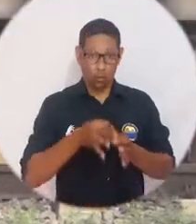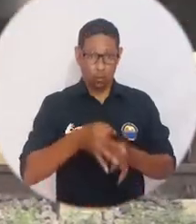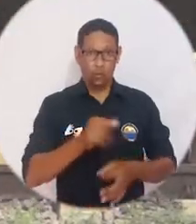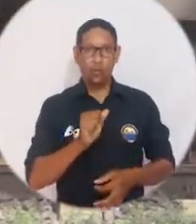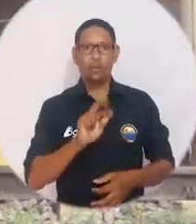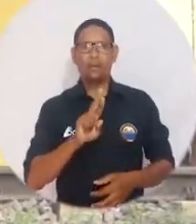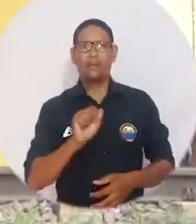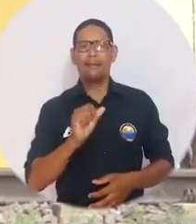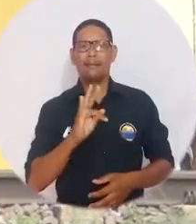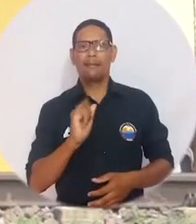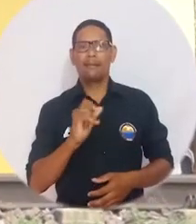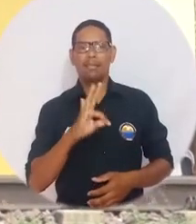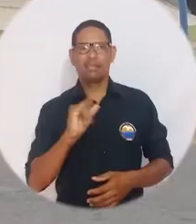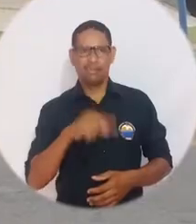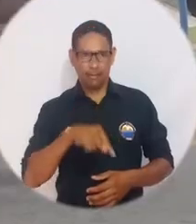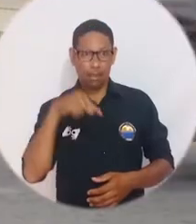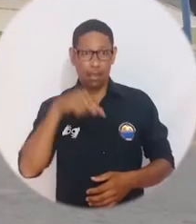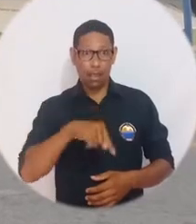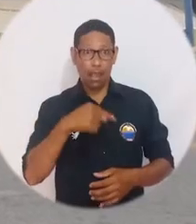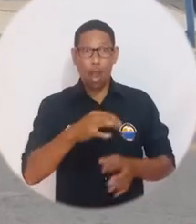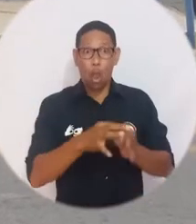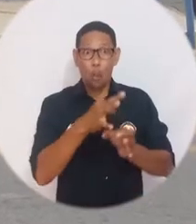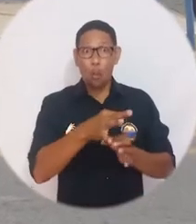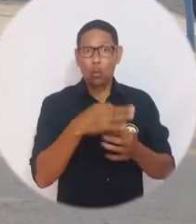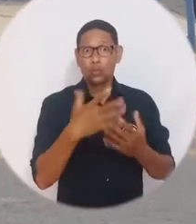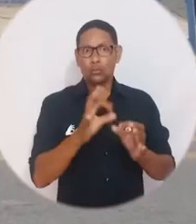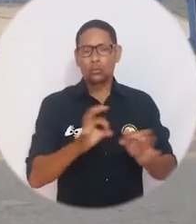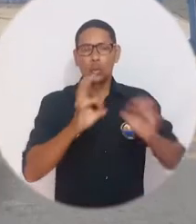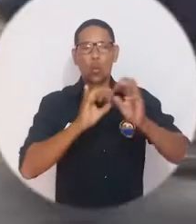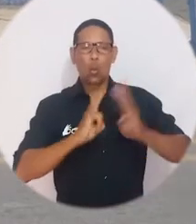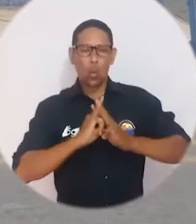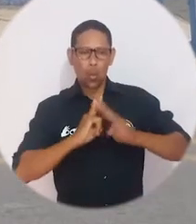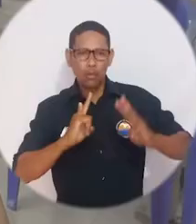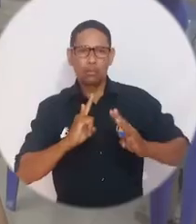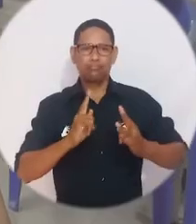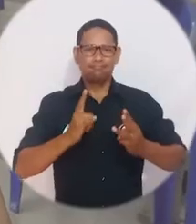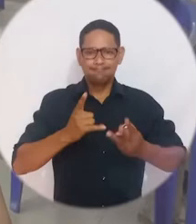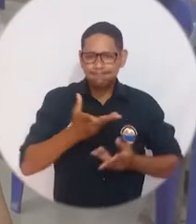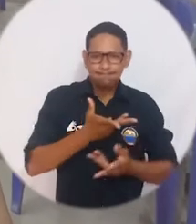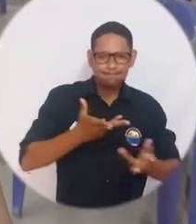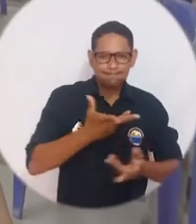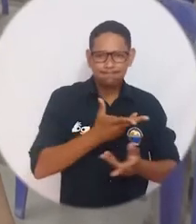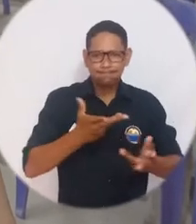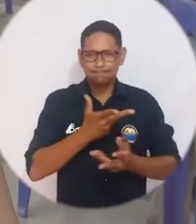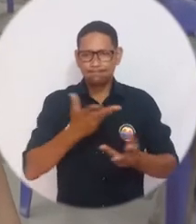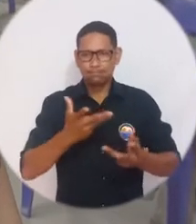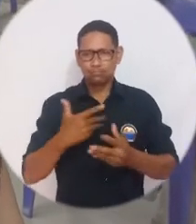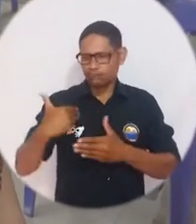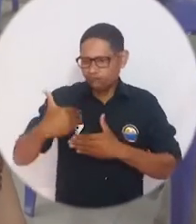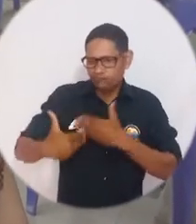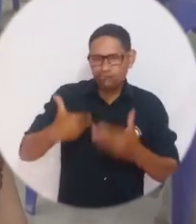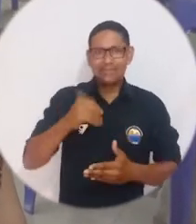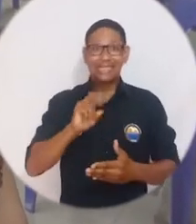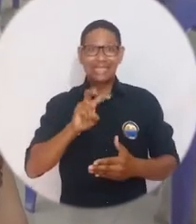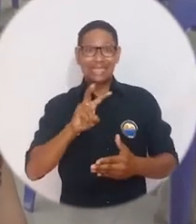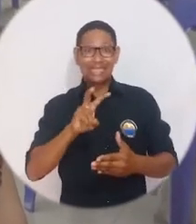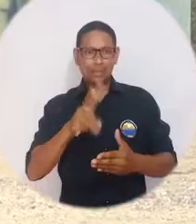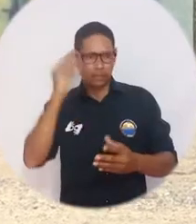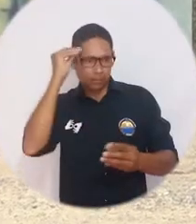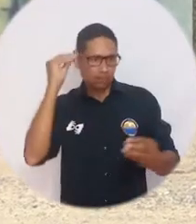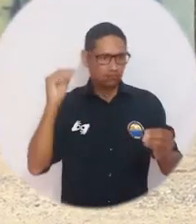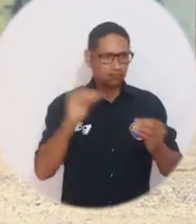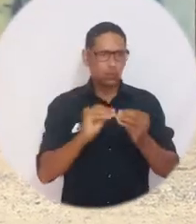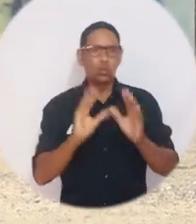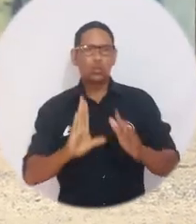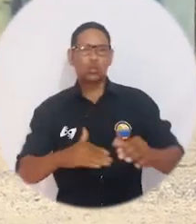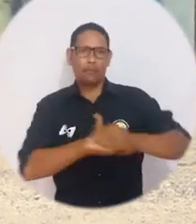En Aracataca, la cuna del realismo mágico, la Universidad del Magdalena socializó la séptima fase del proyecto de formación artística en concertación